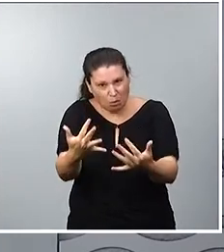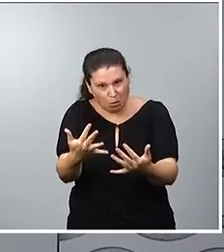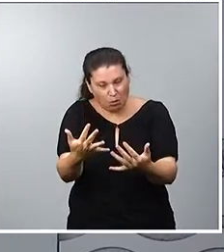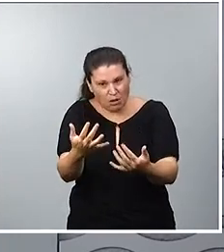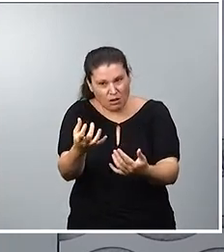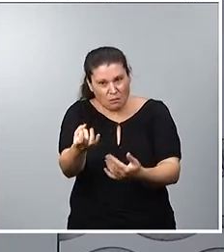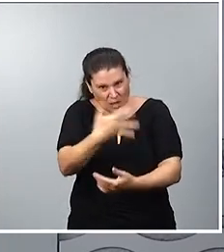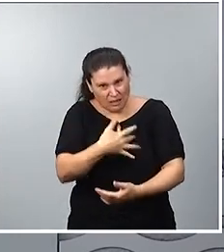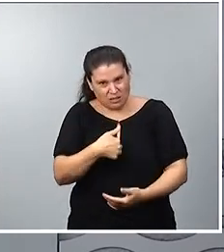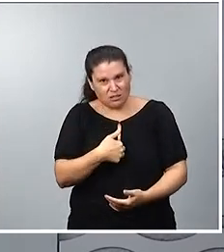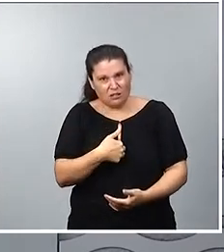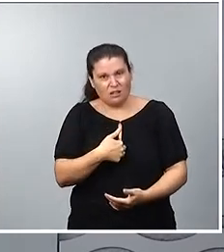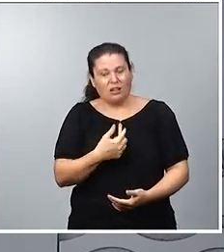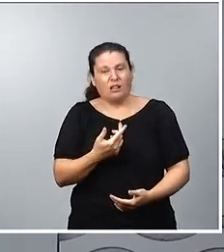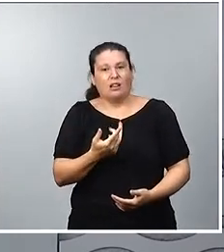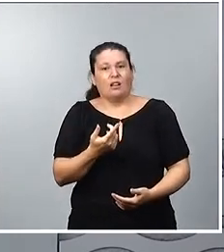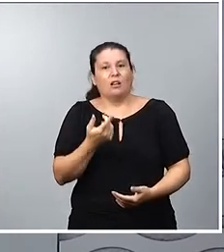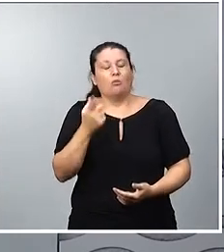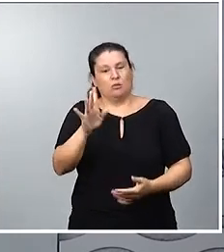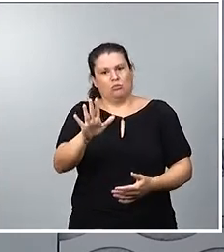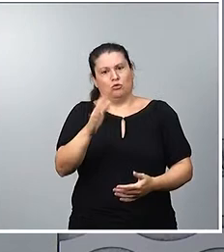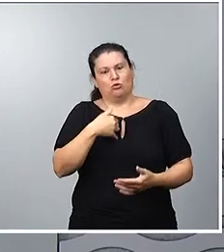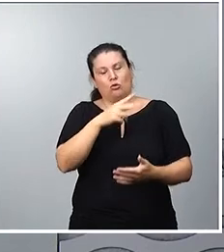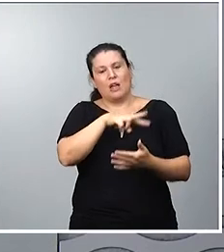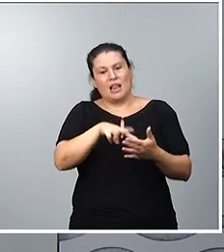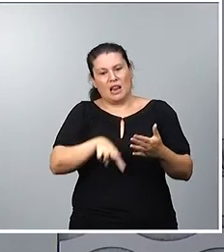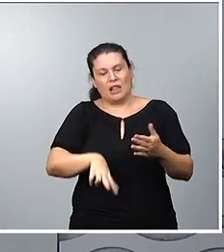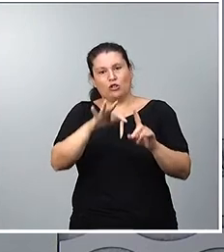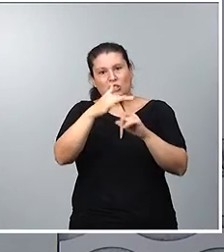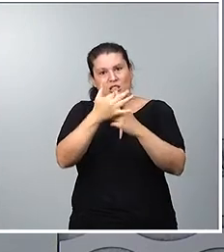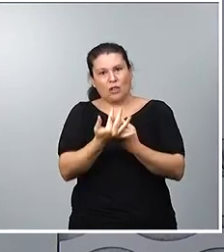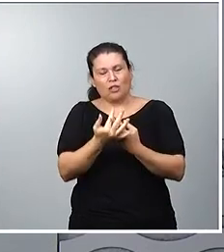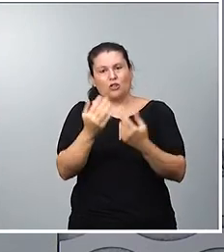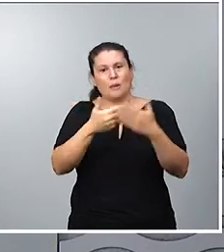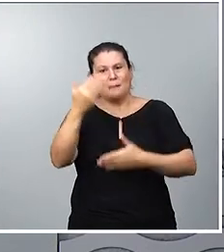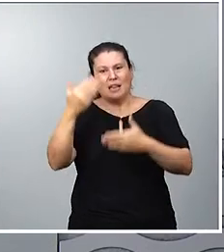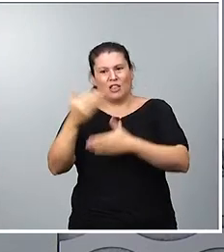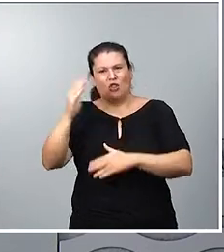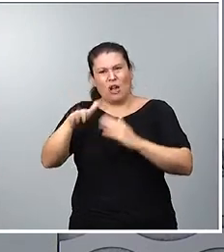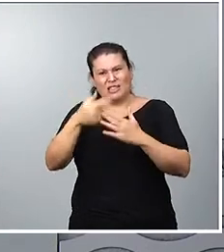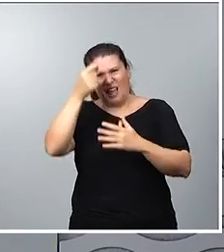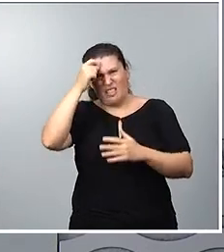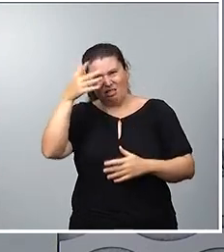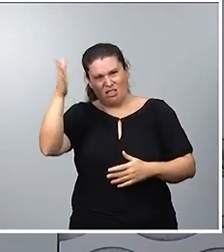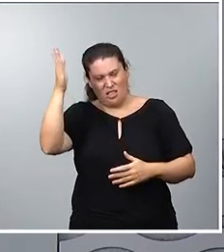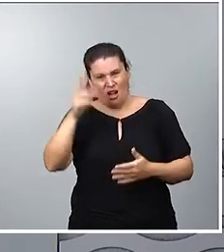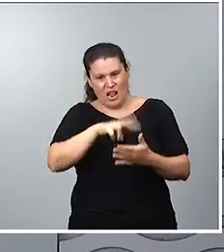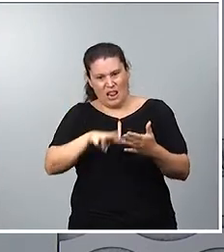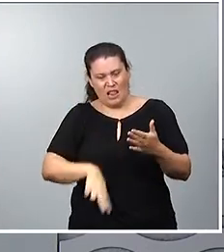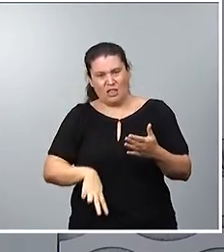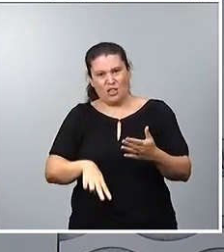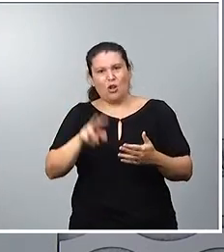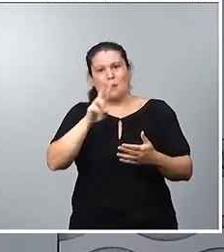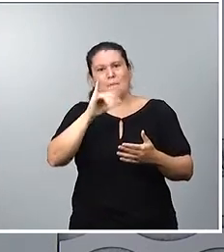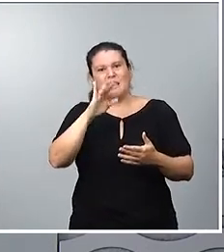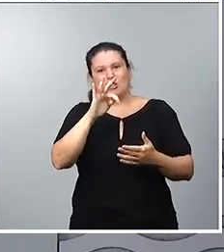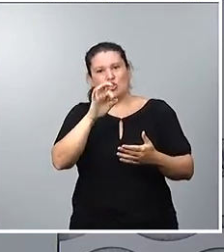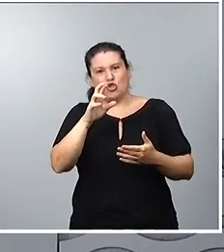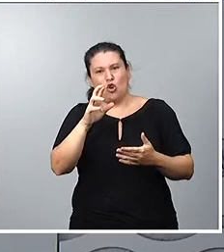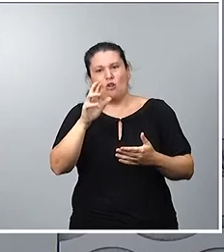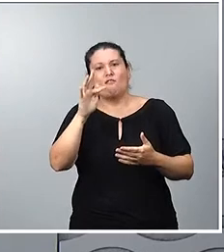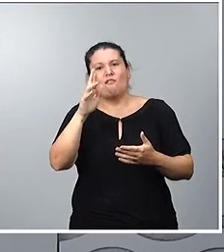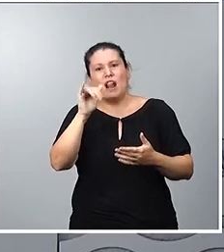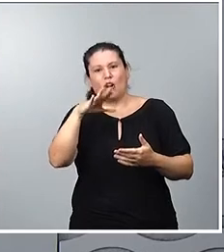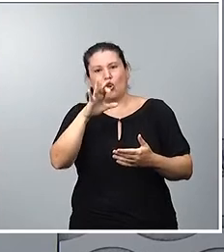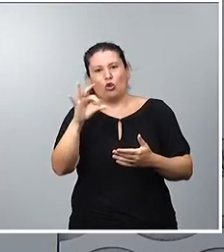internacional, desde luego. Oiga, yo he leído de este caso en periódicos de la India. Víctor Franco es una persona de la que